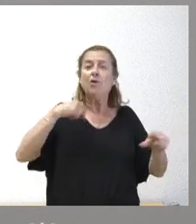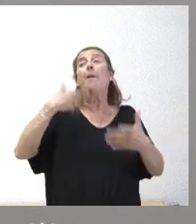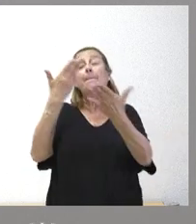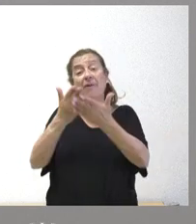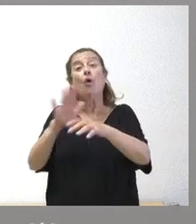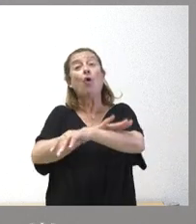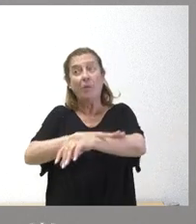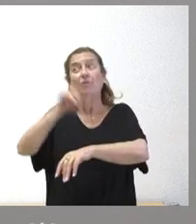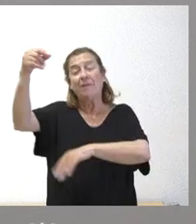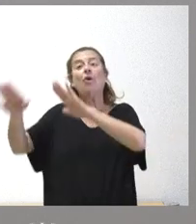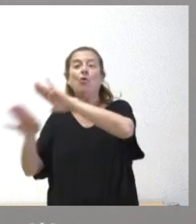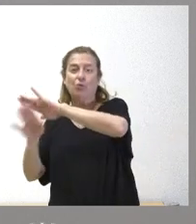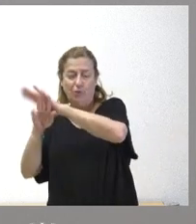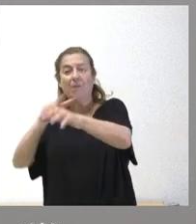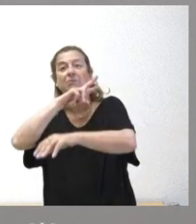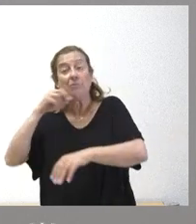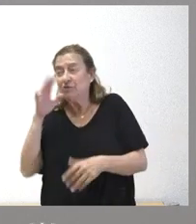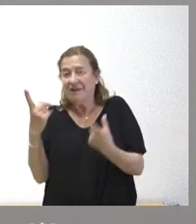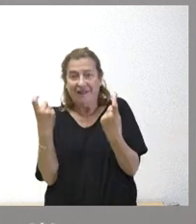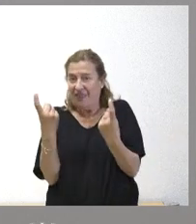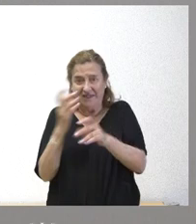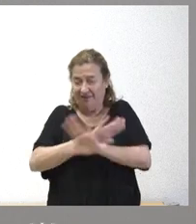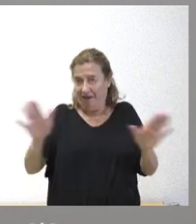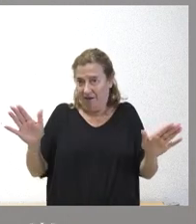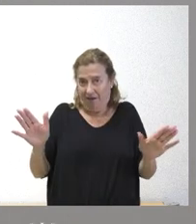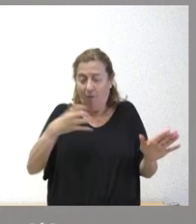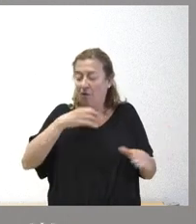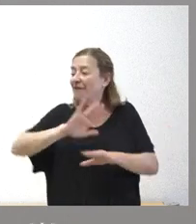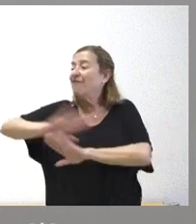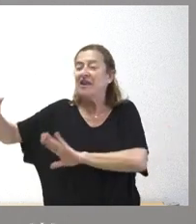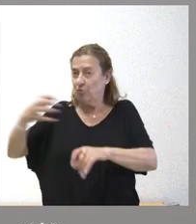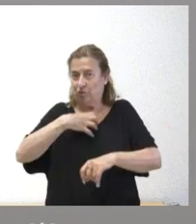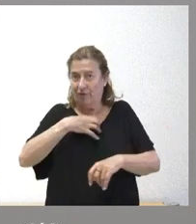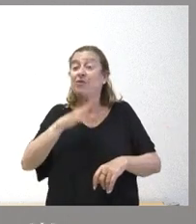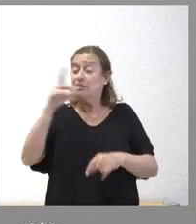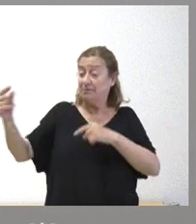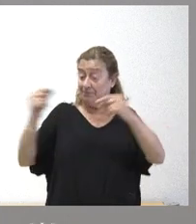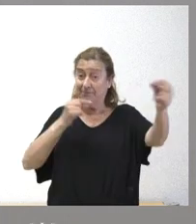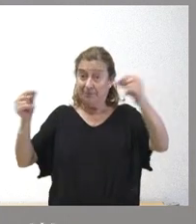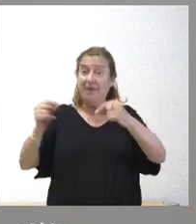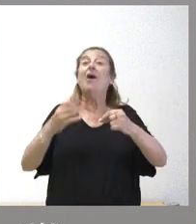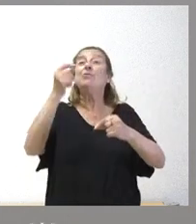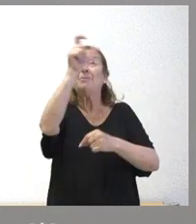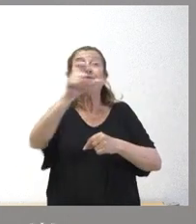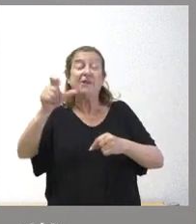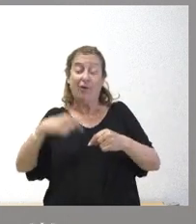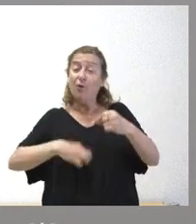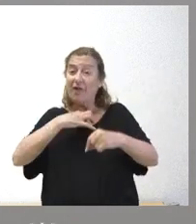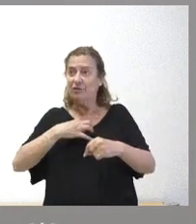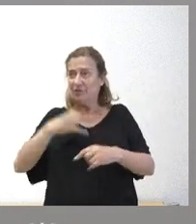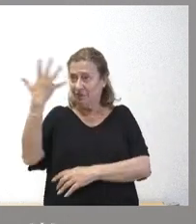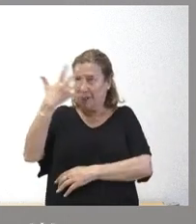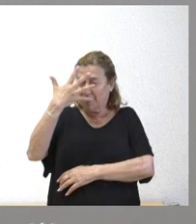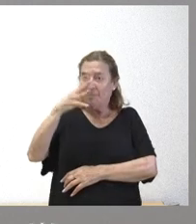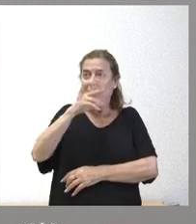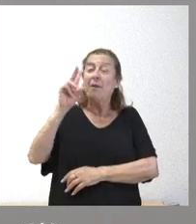que también mantenga las suyas, porque son necesarias, son imprescindibles. Y ese propio debate es lo que genera inquietud en muchos ciudadanos, que cuando ven